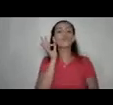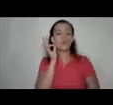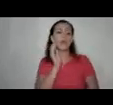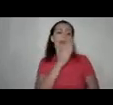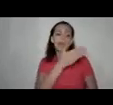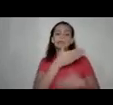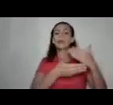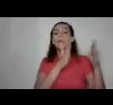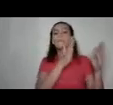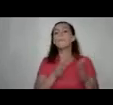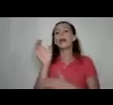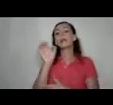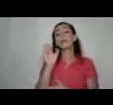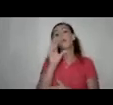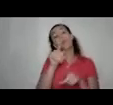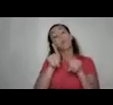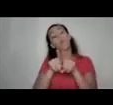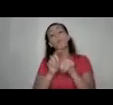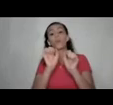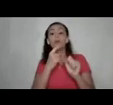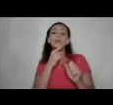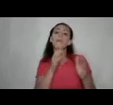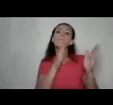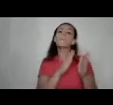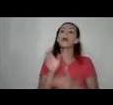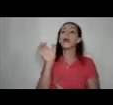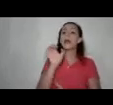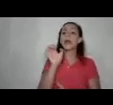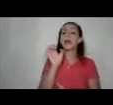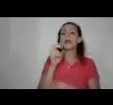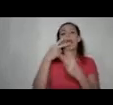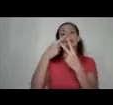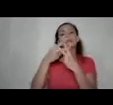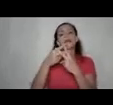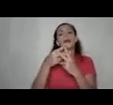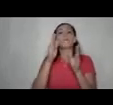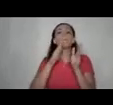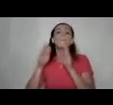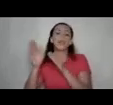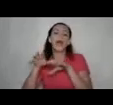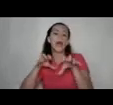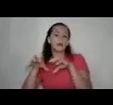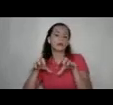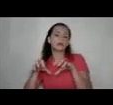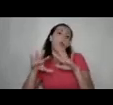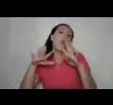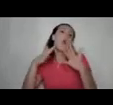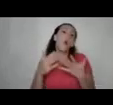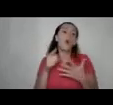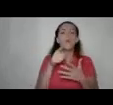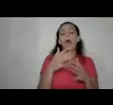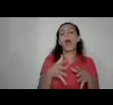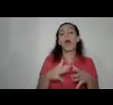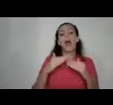plan de emergencia o inclusive podríamos decir plan de emergencia slash plan de acción ¿verdad? como tal vez no estando en una situación de alto